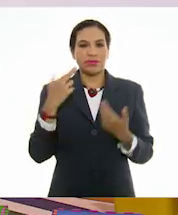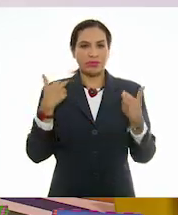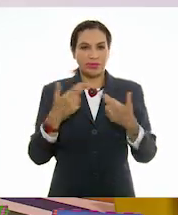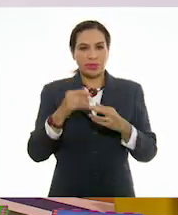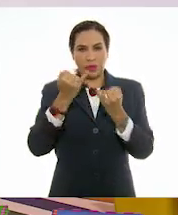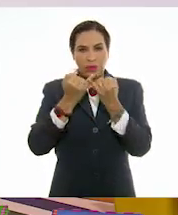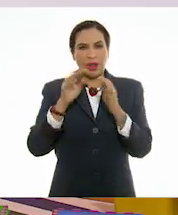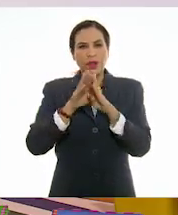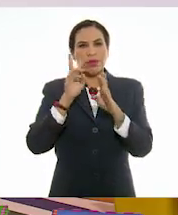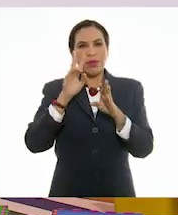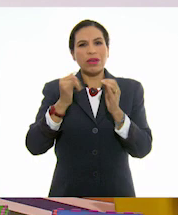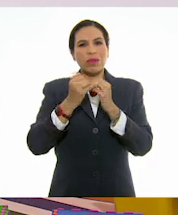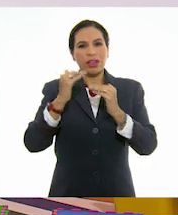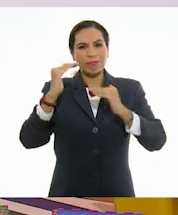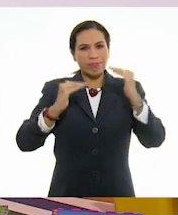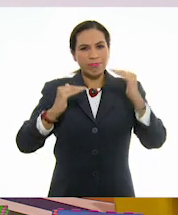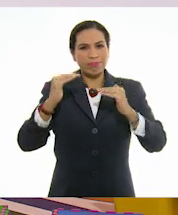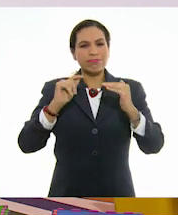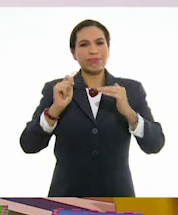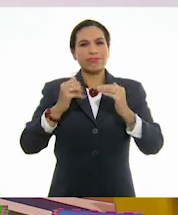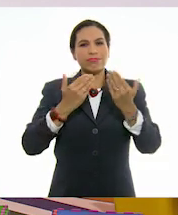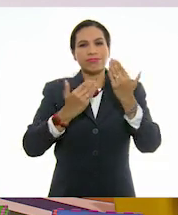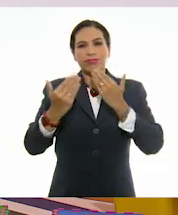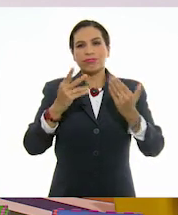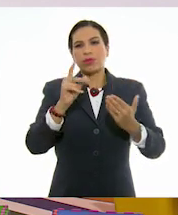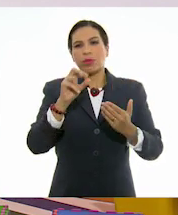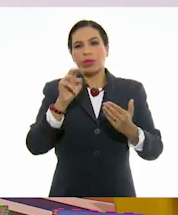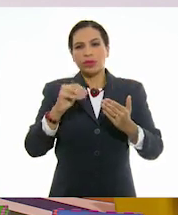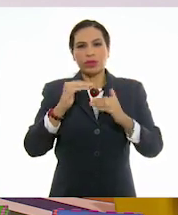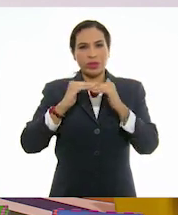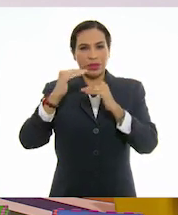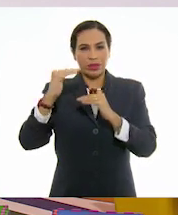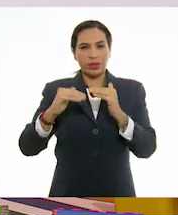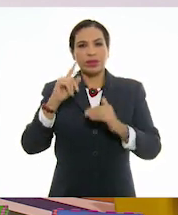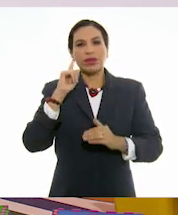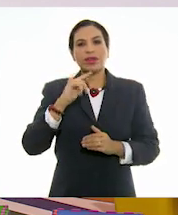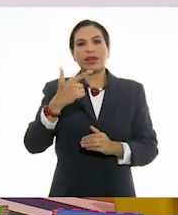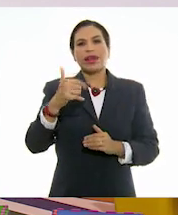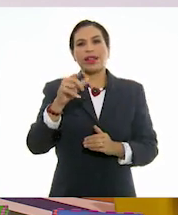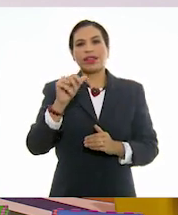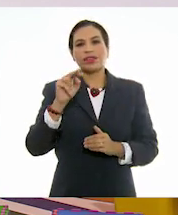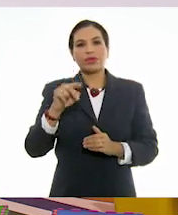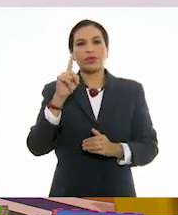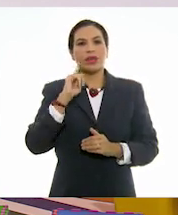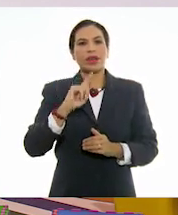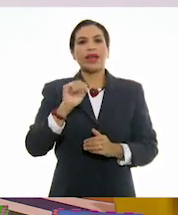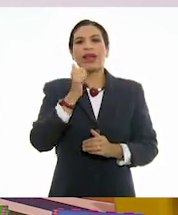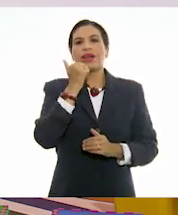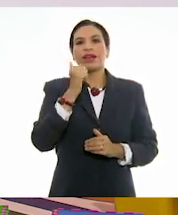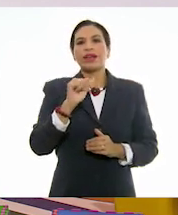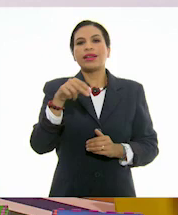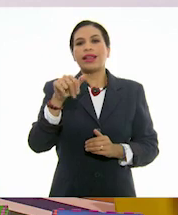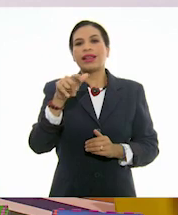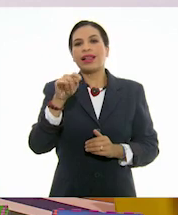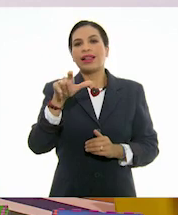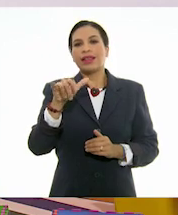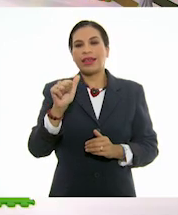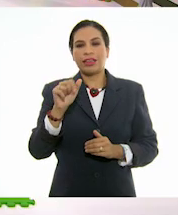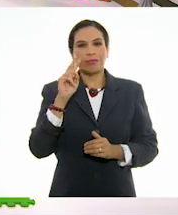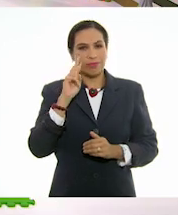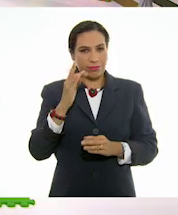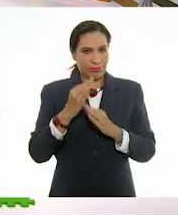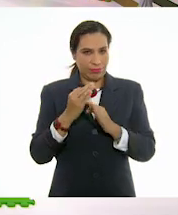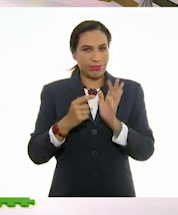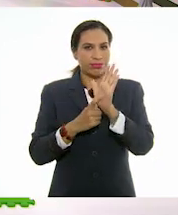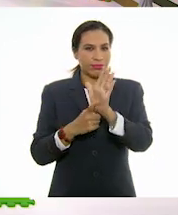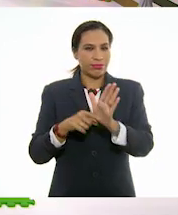proporción y la gradación que nos presenta la alumna Natalia Yatzil Rosas Pérez. Me parece muy